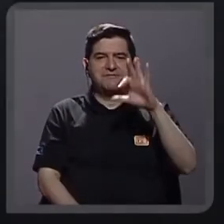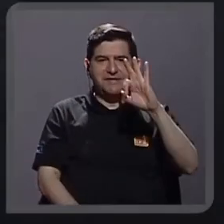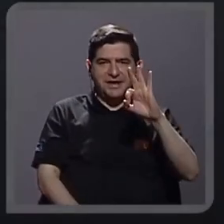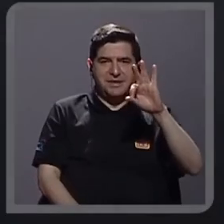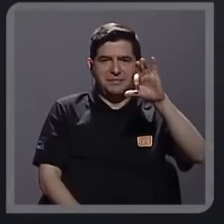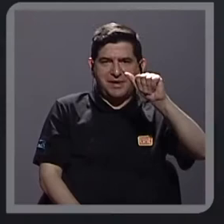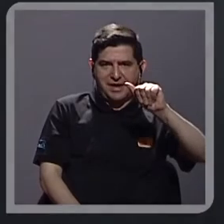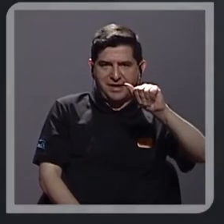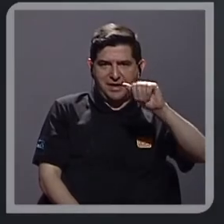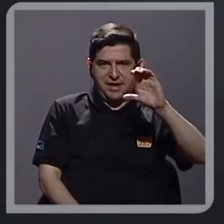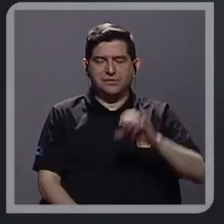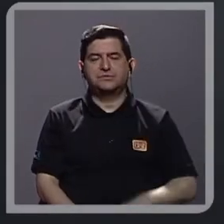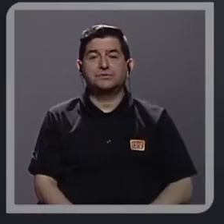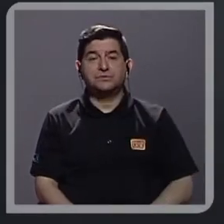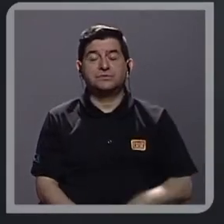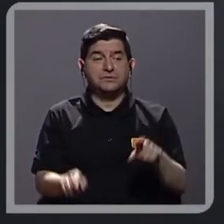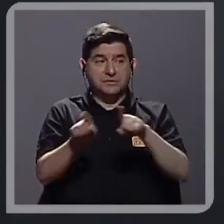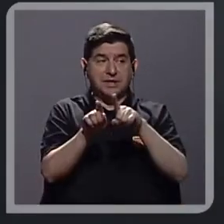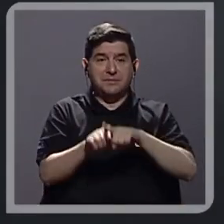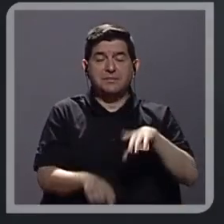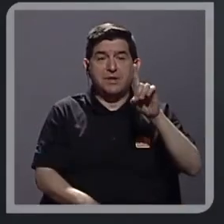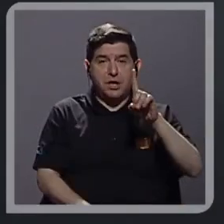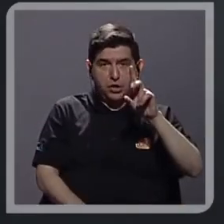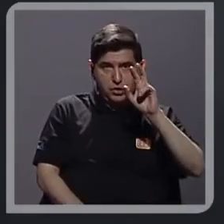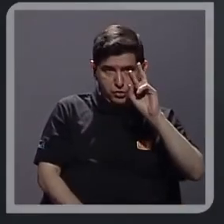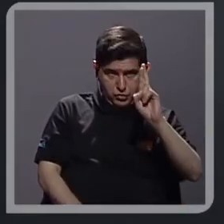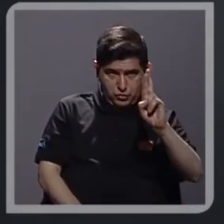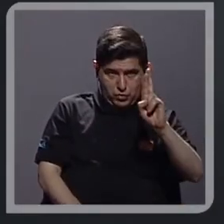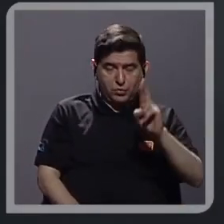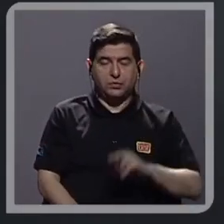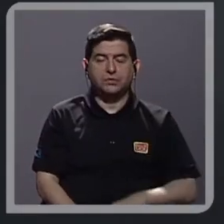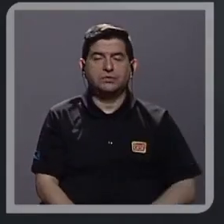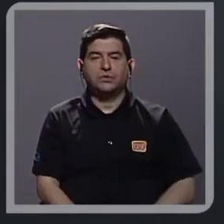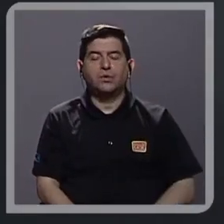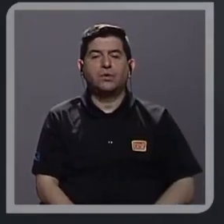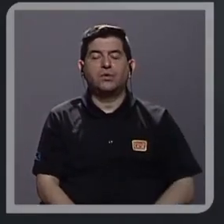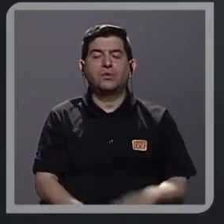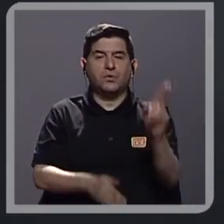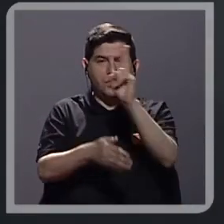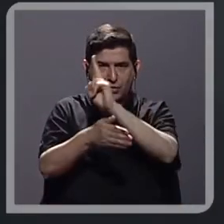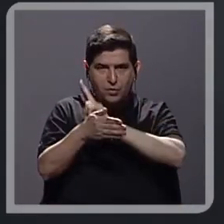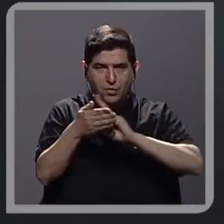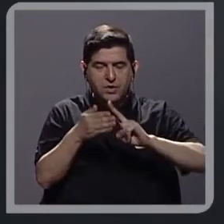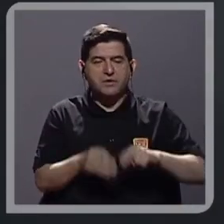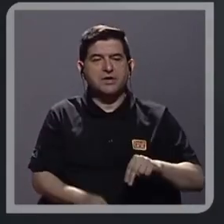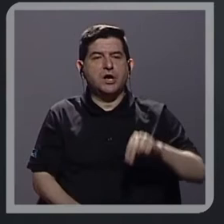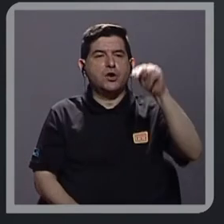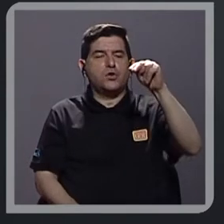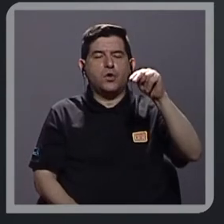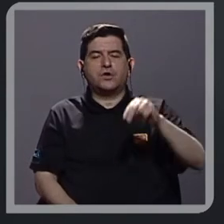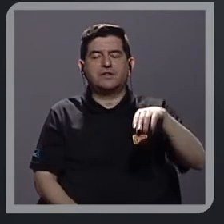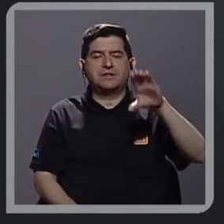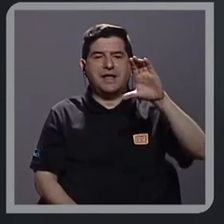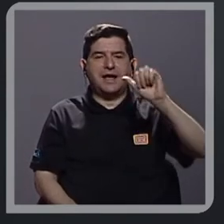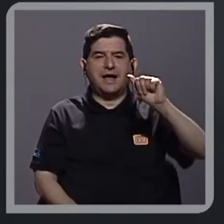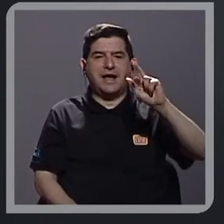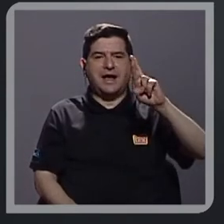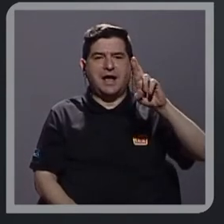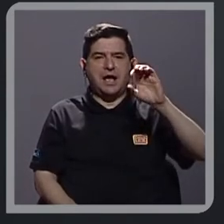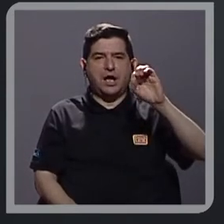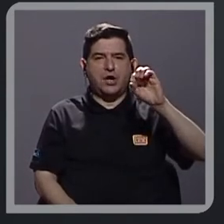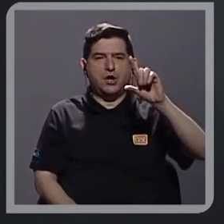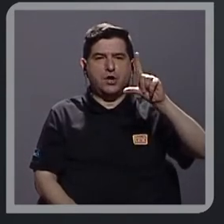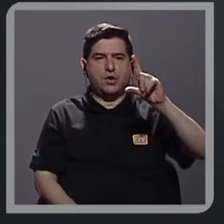Cavallini, además es doctor por la Universidad del Norte de Carolina que se llama State